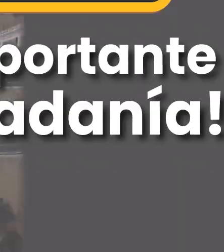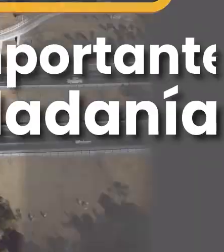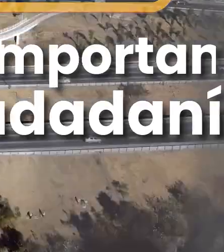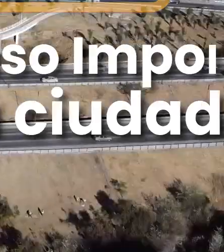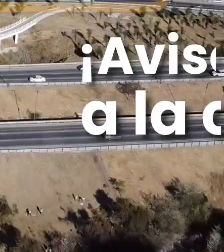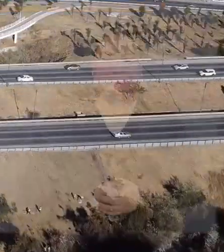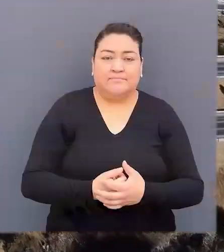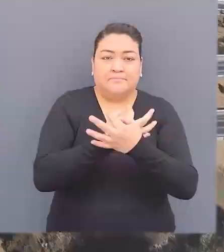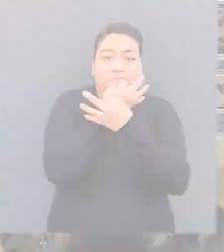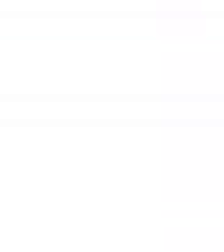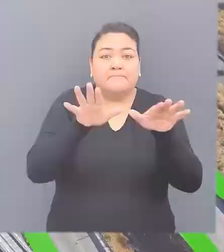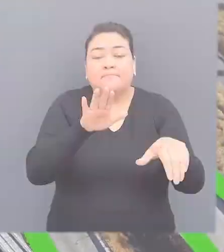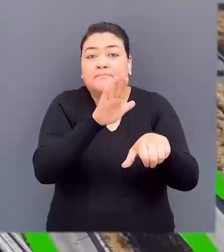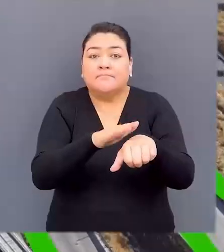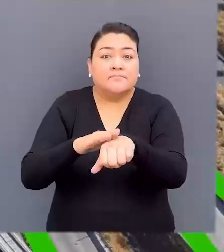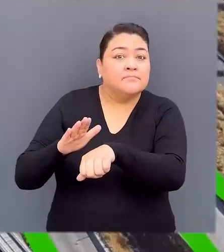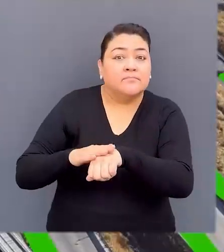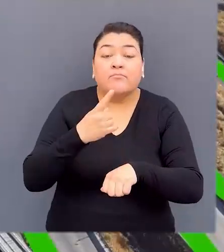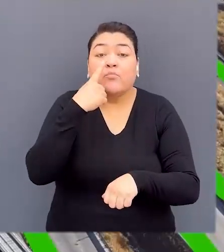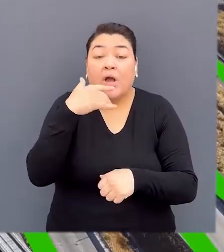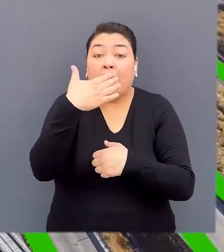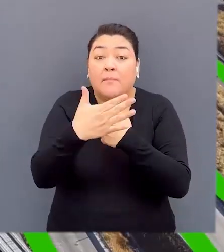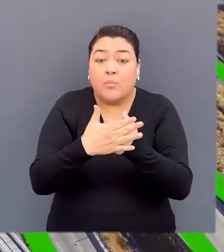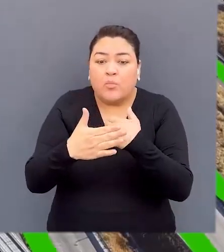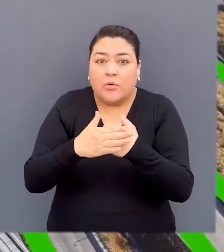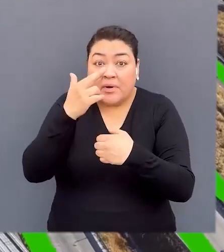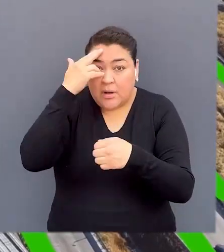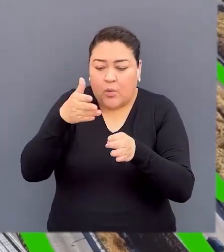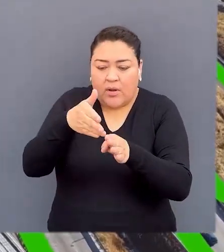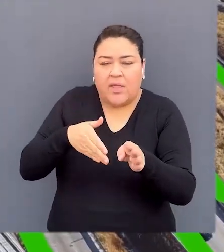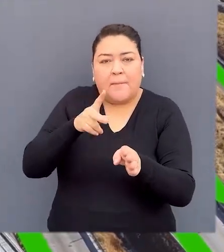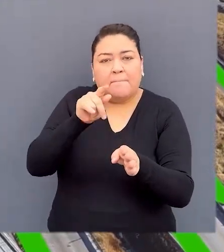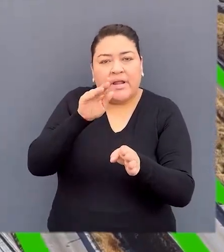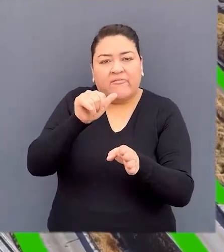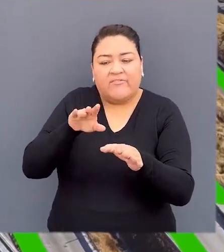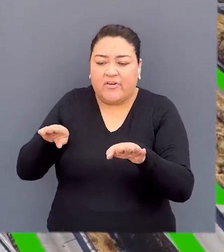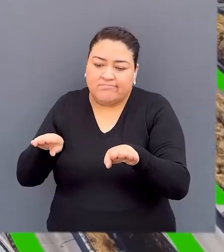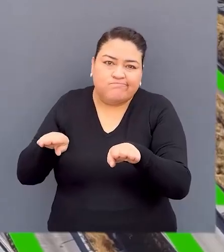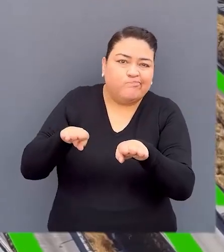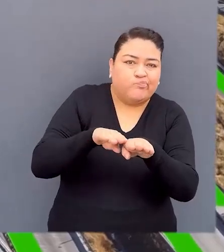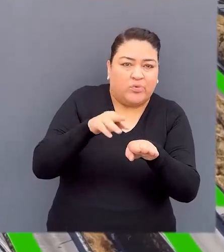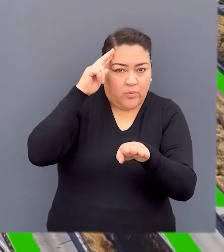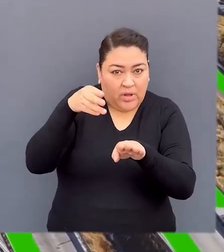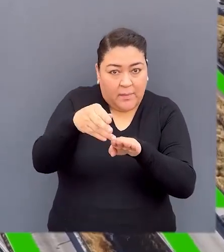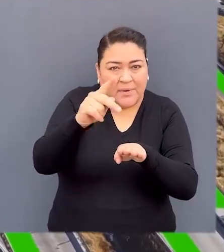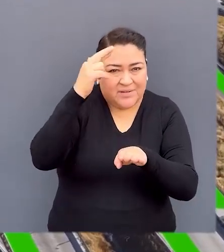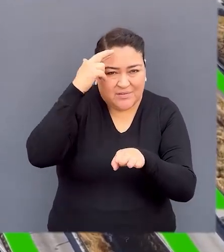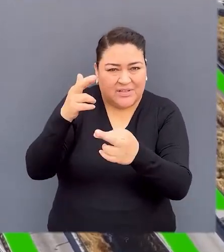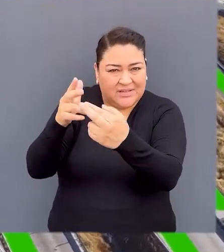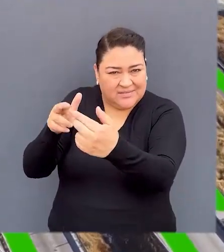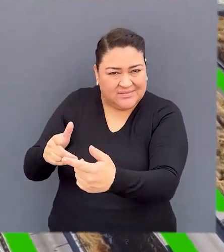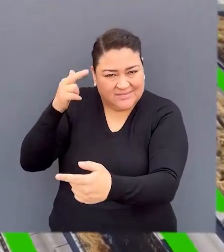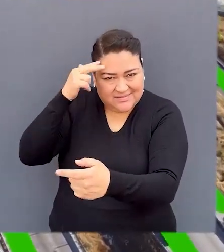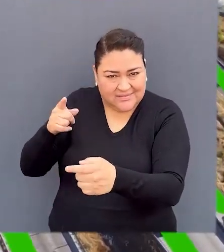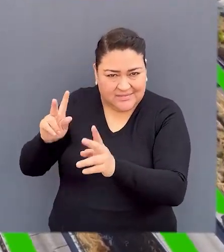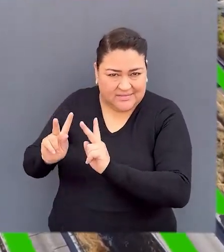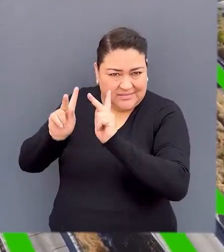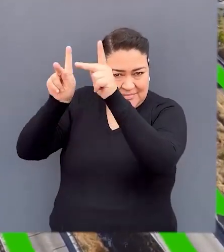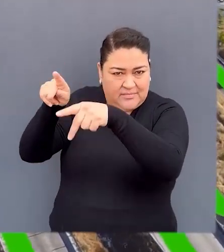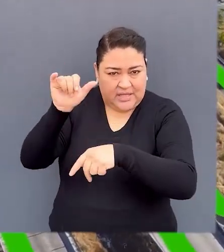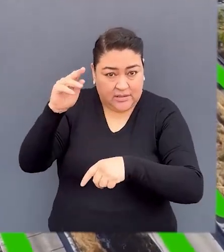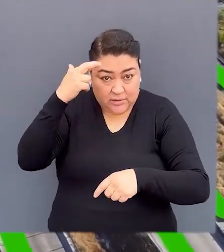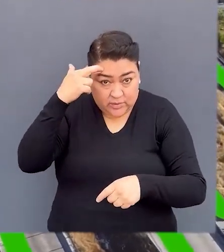Aviso importante a la ciudadanía. Habrá cierre de la lateral del periférico ecológico sentido a Balsequillo por la demolición del puente que cruza sobre la vía